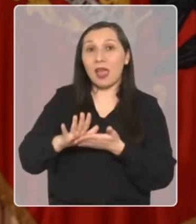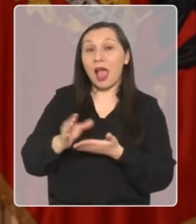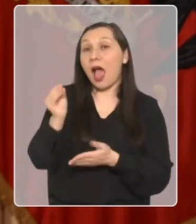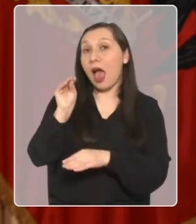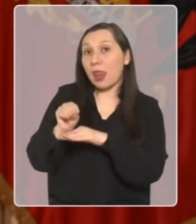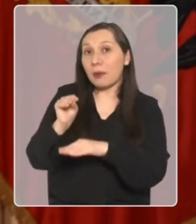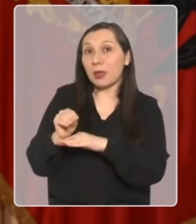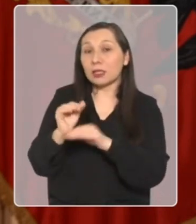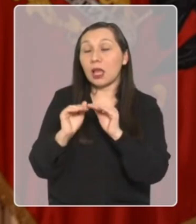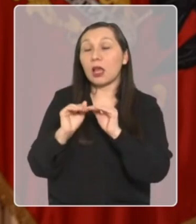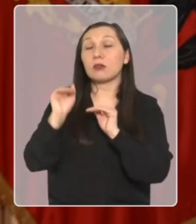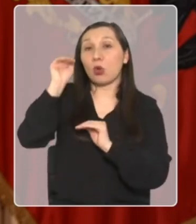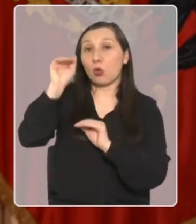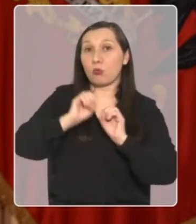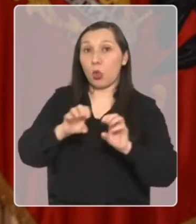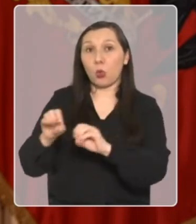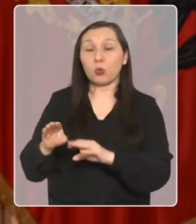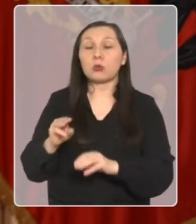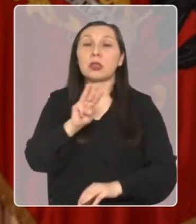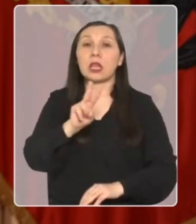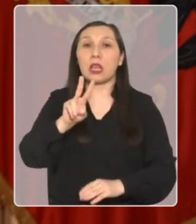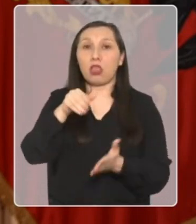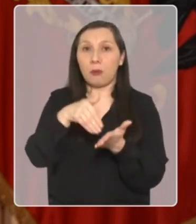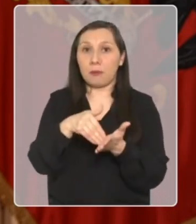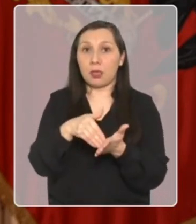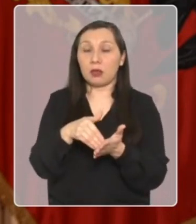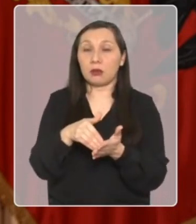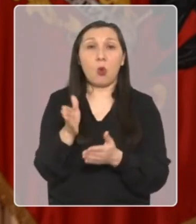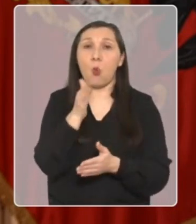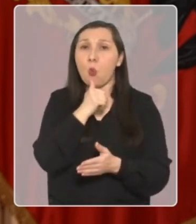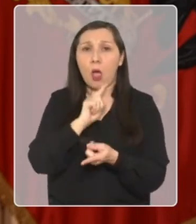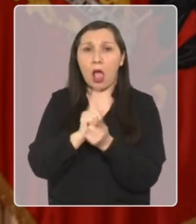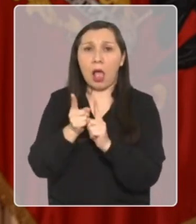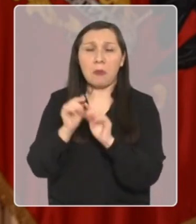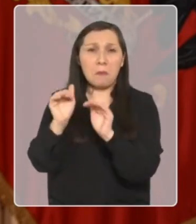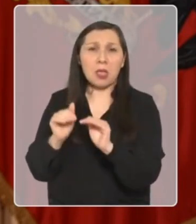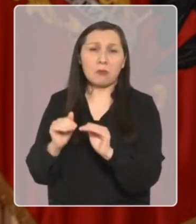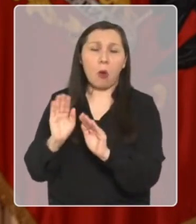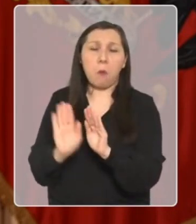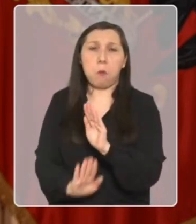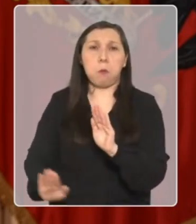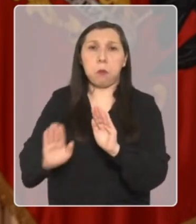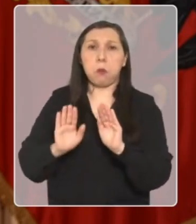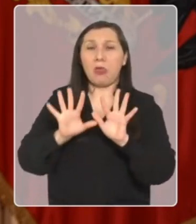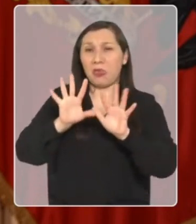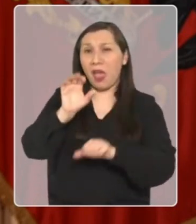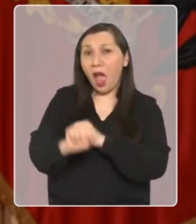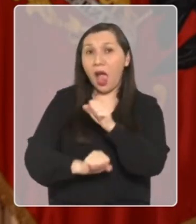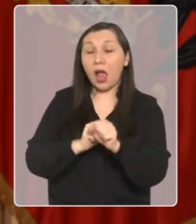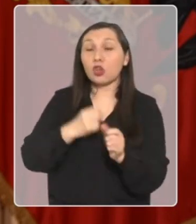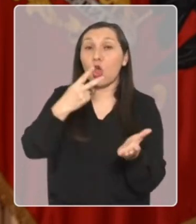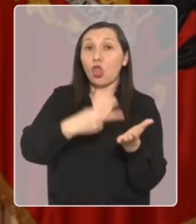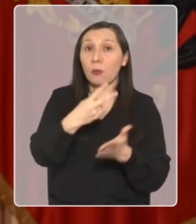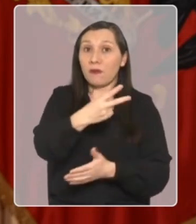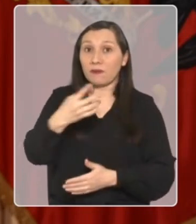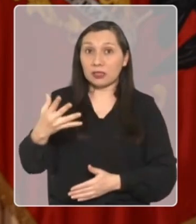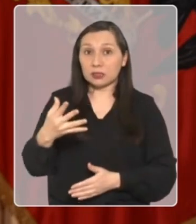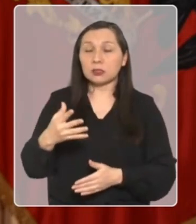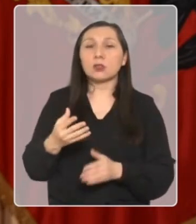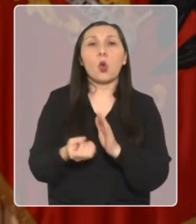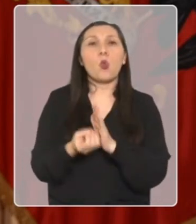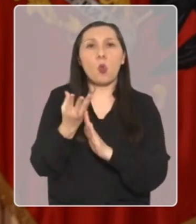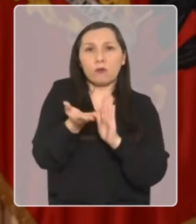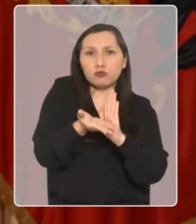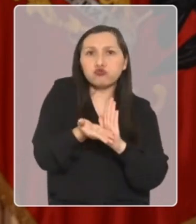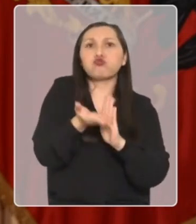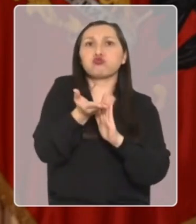la beca de alimentación de educación superior era de 32.000 pesos. No había cambiado en 10 años. En 2025,